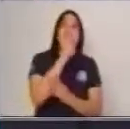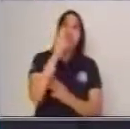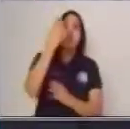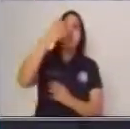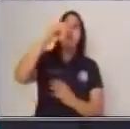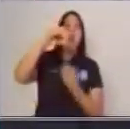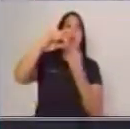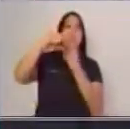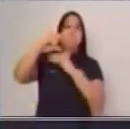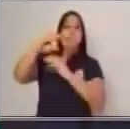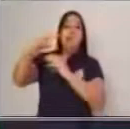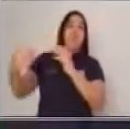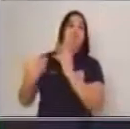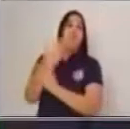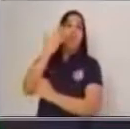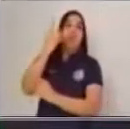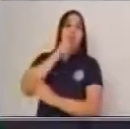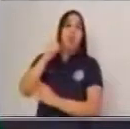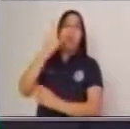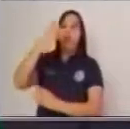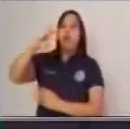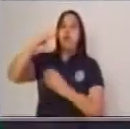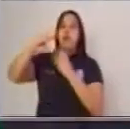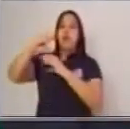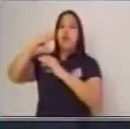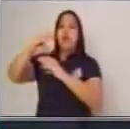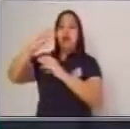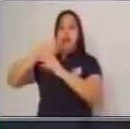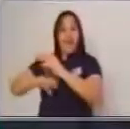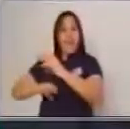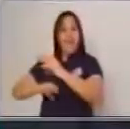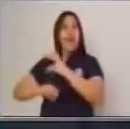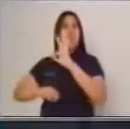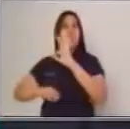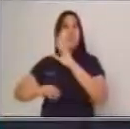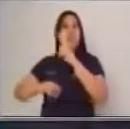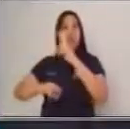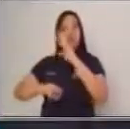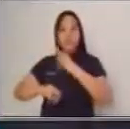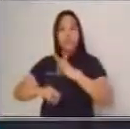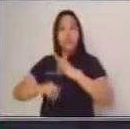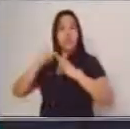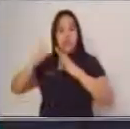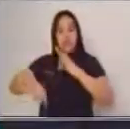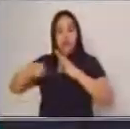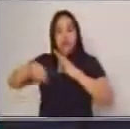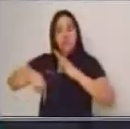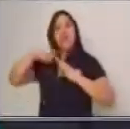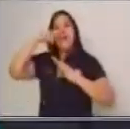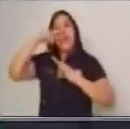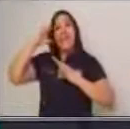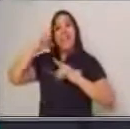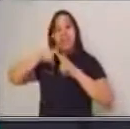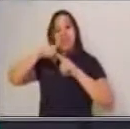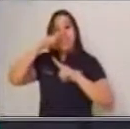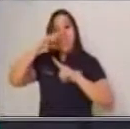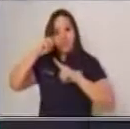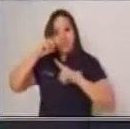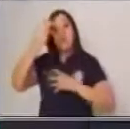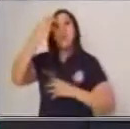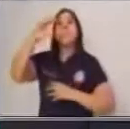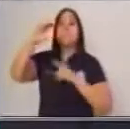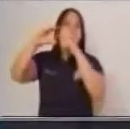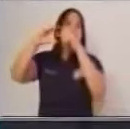doble, esto se le va a llamar ya un texto. Teniendo en cuenta entonces los conocimientos que les acabo de abordar,